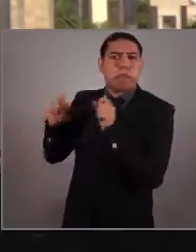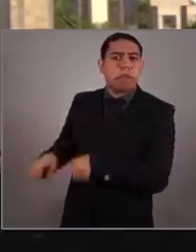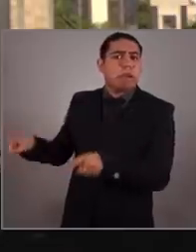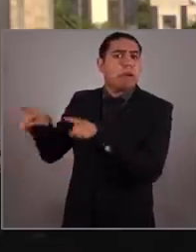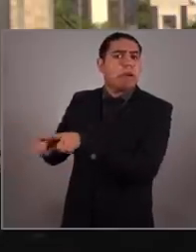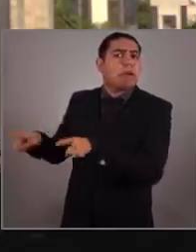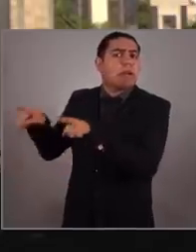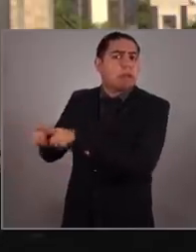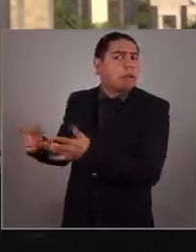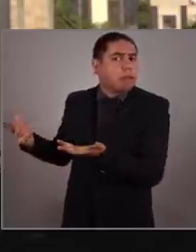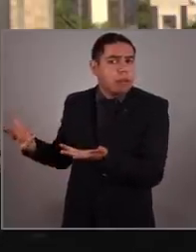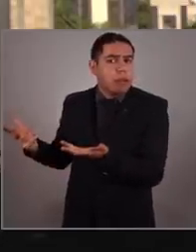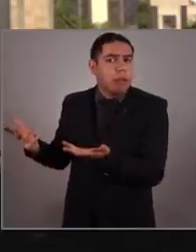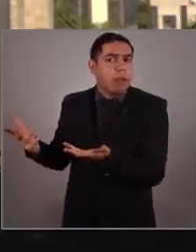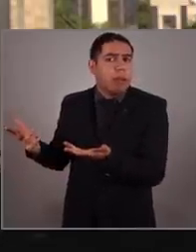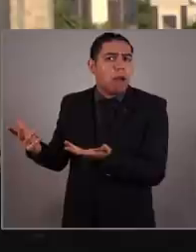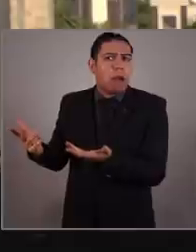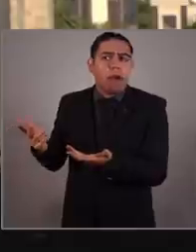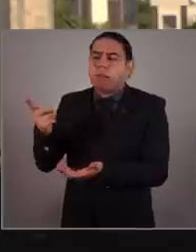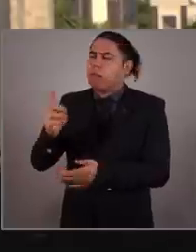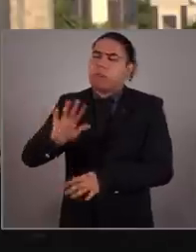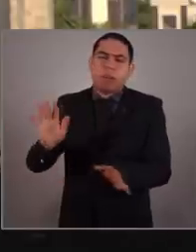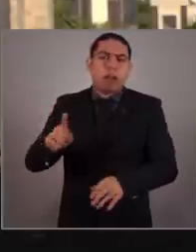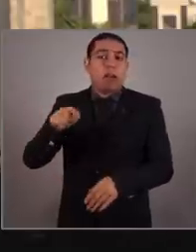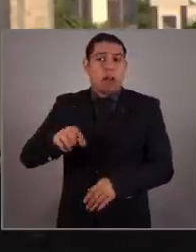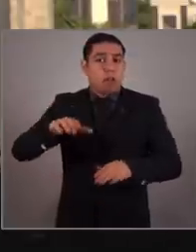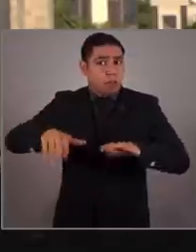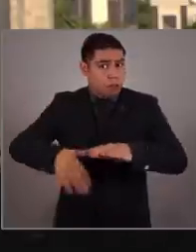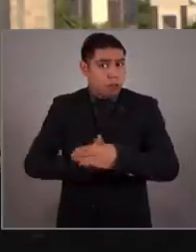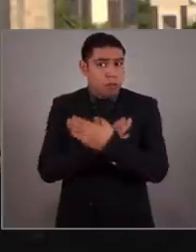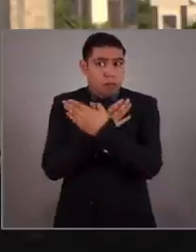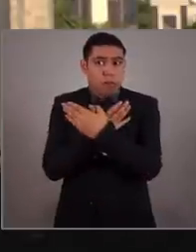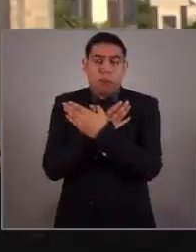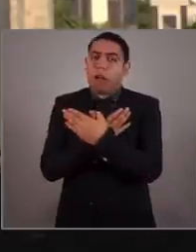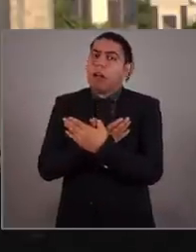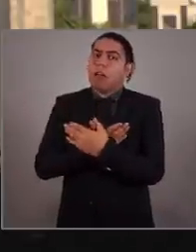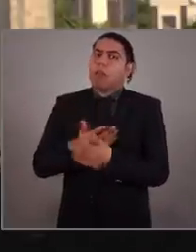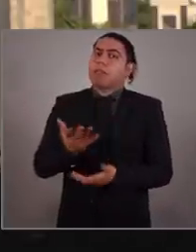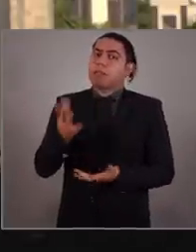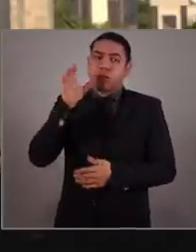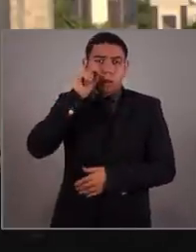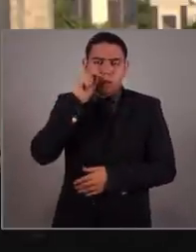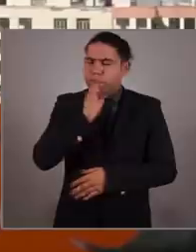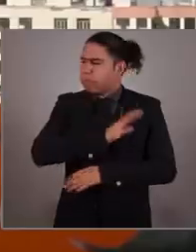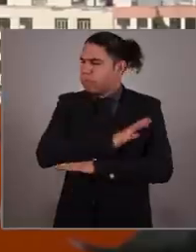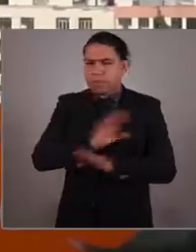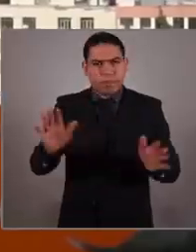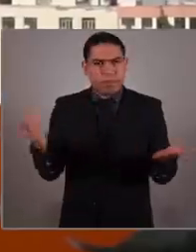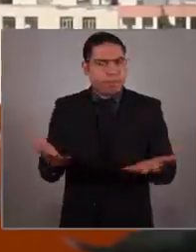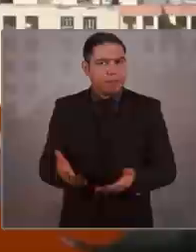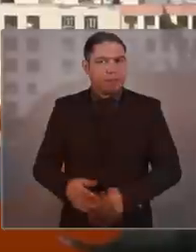Mi generación le falló a México. Movimiento Ciudadano no lo hará.